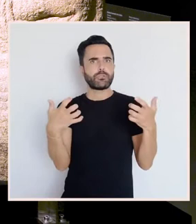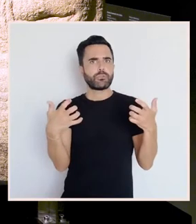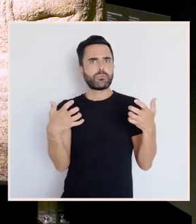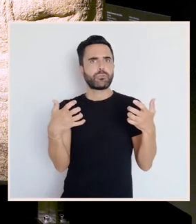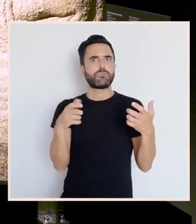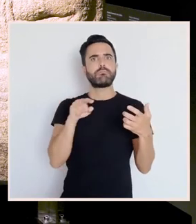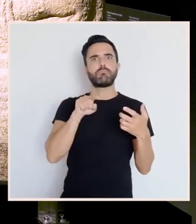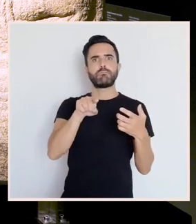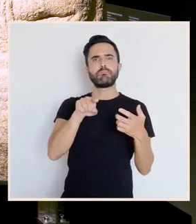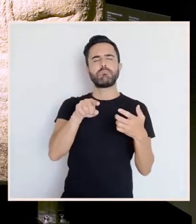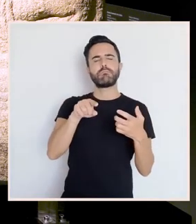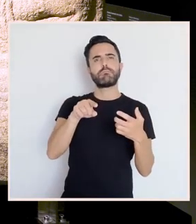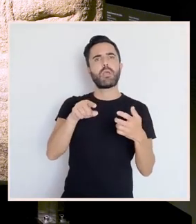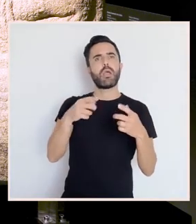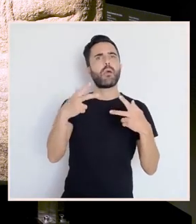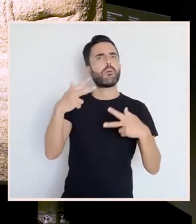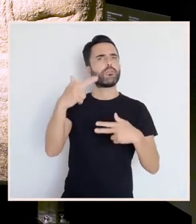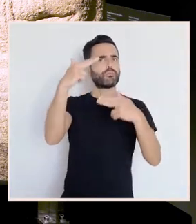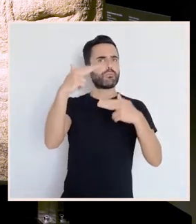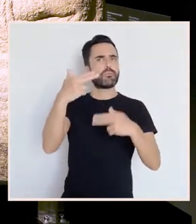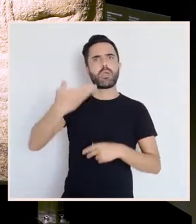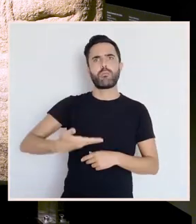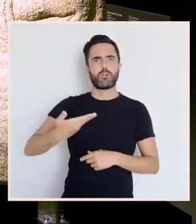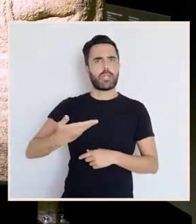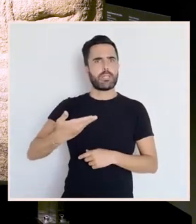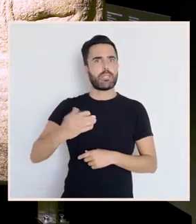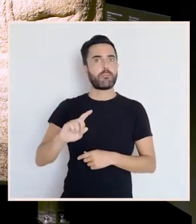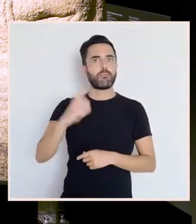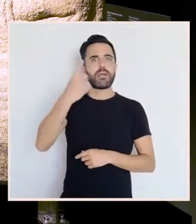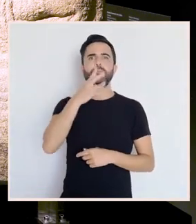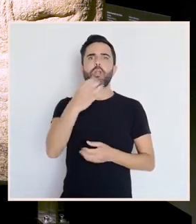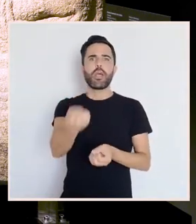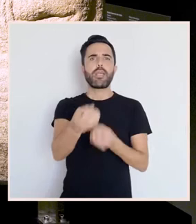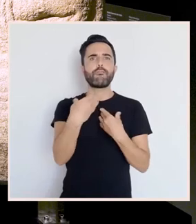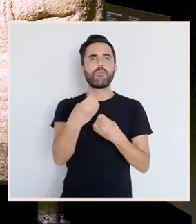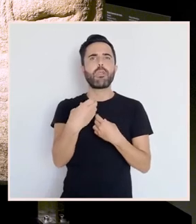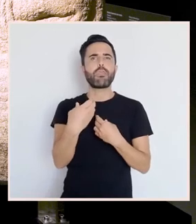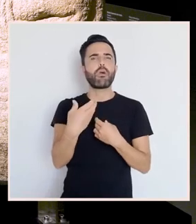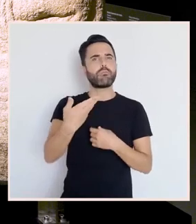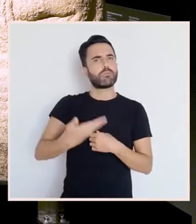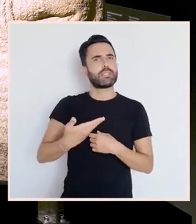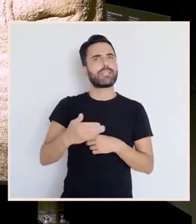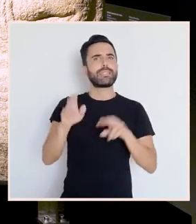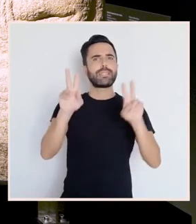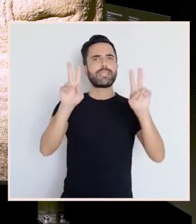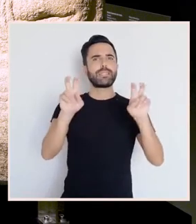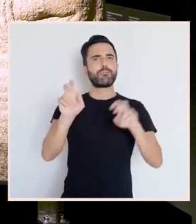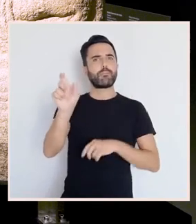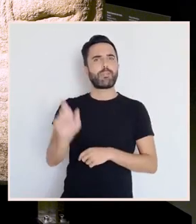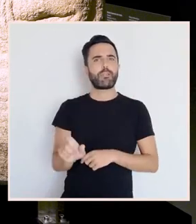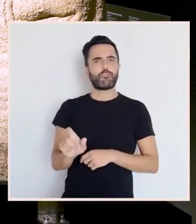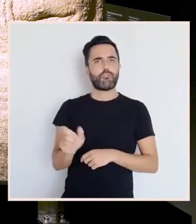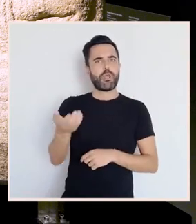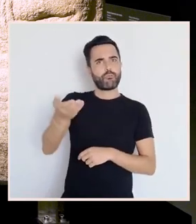a parte máis importante porque nos achega moitísima información sobre esa persoa, sobre ese pasado.